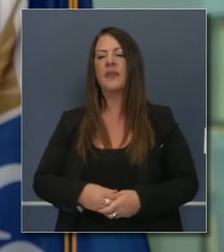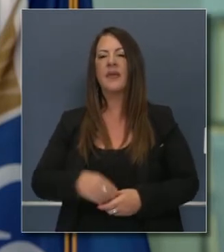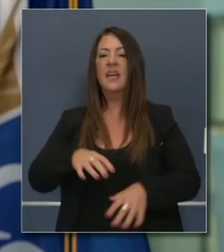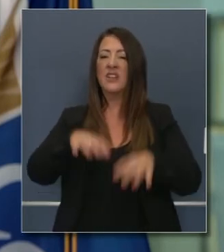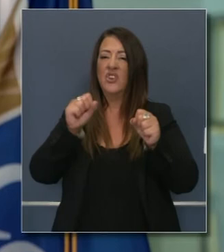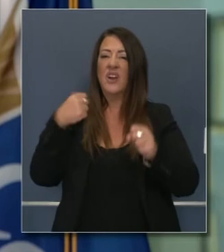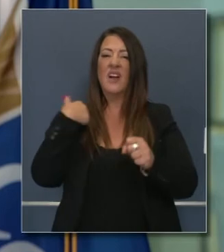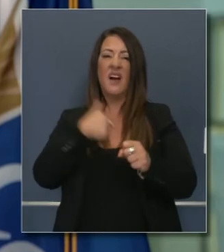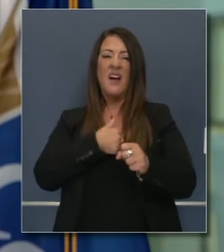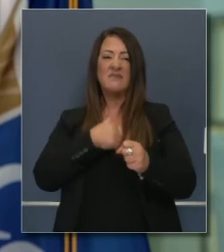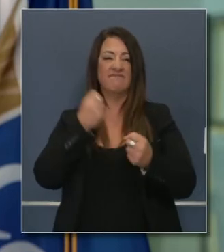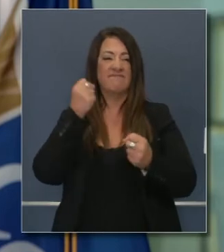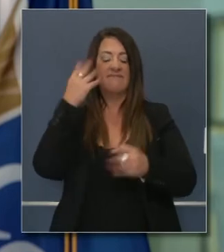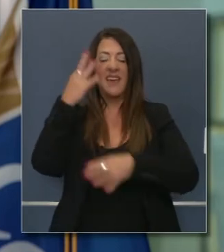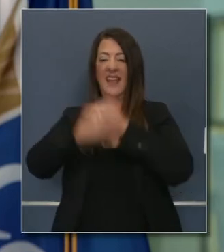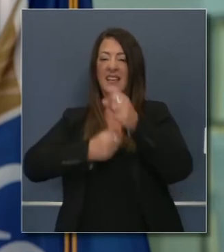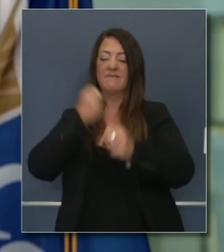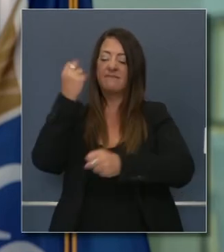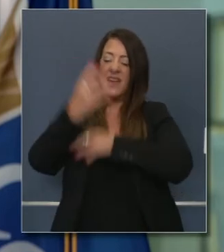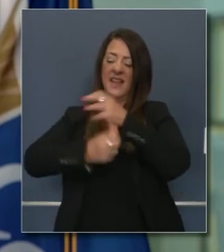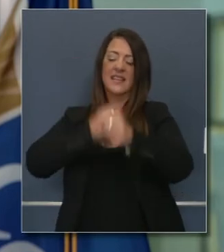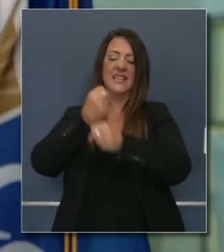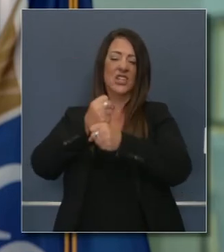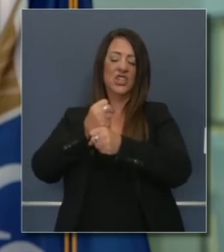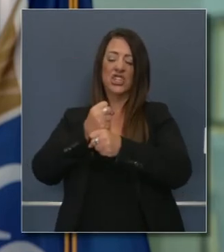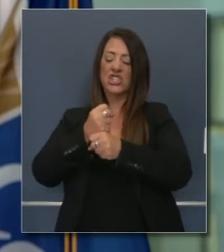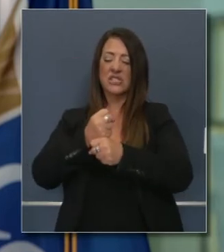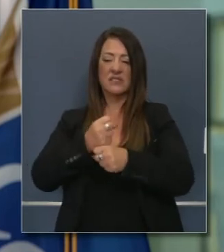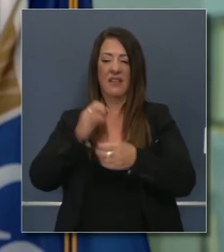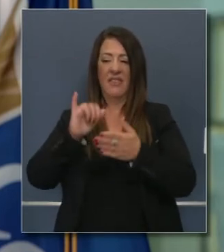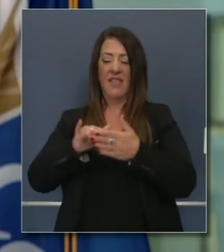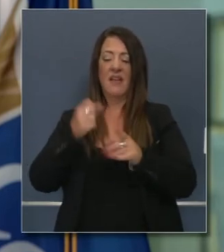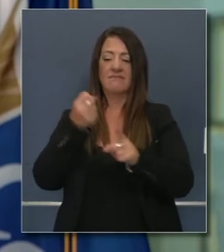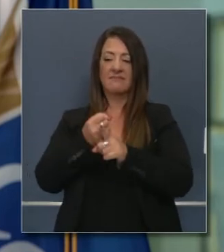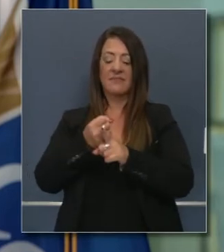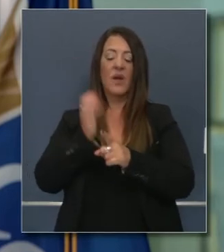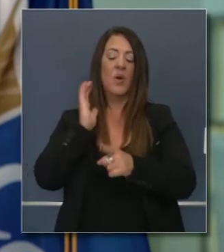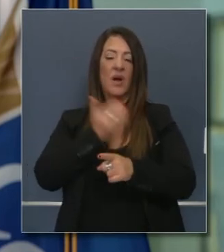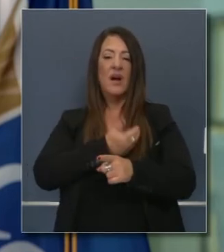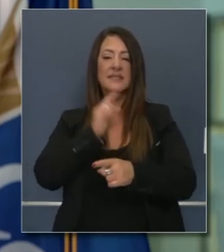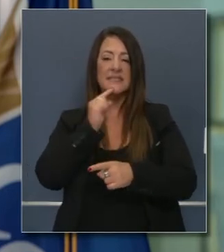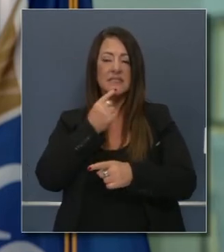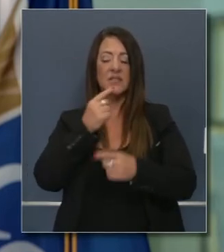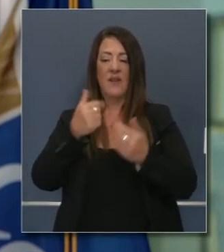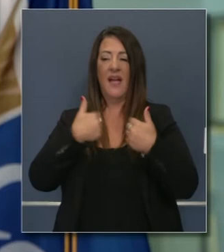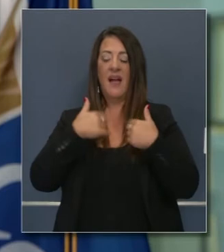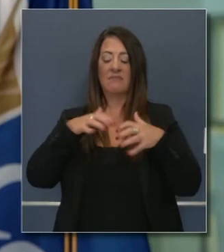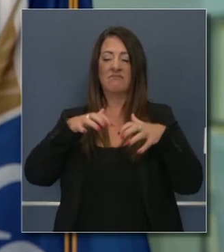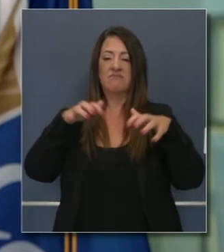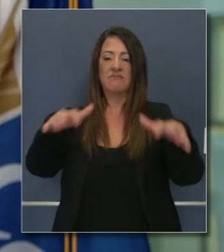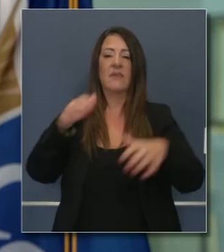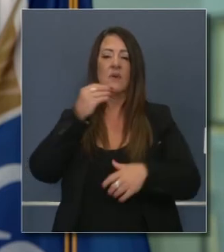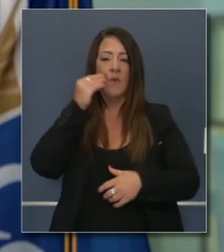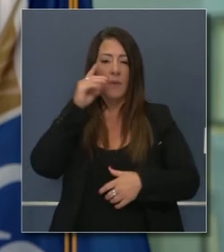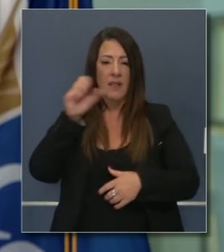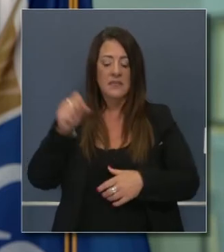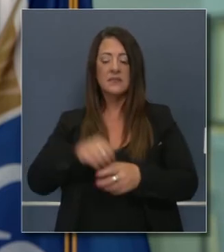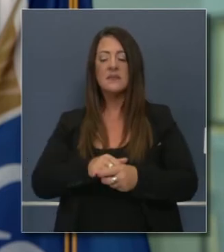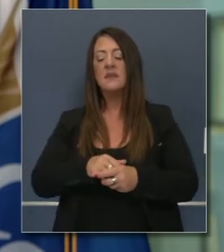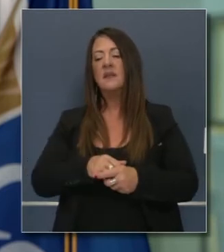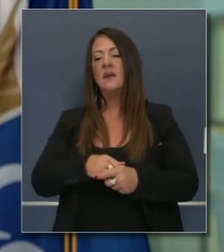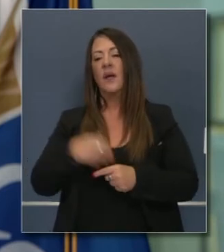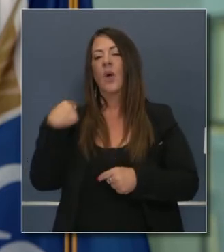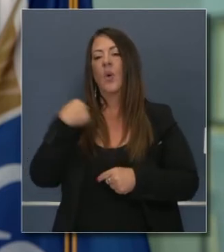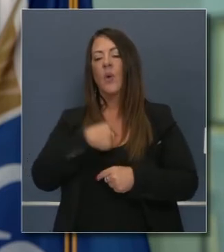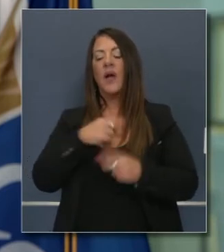par de cosas. Nos tomó décadas llegar a este punto. Yo mencioné en el estado del estado, en mi